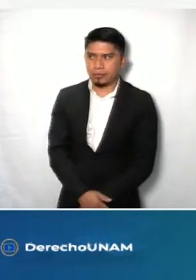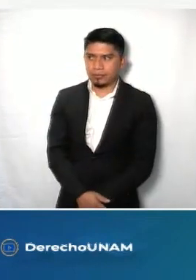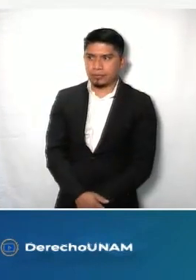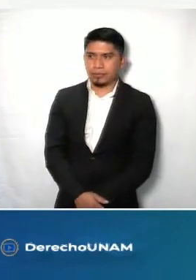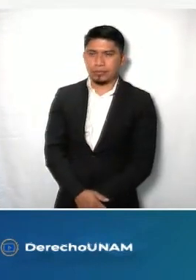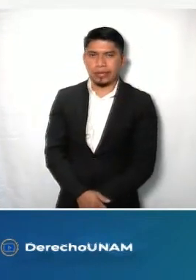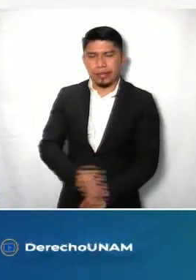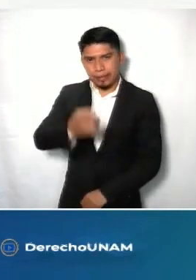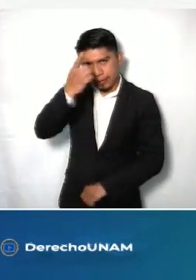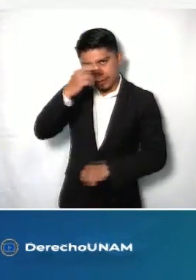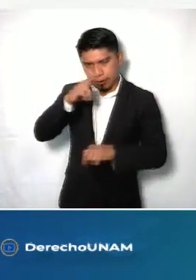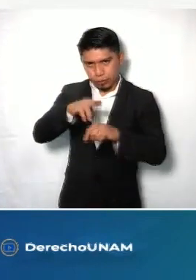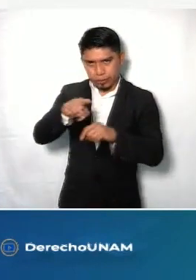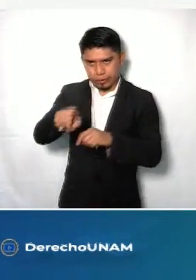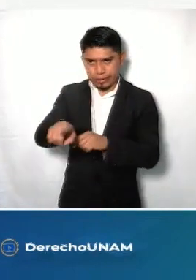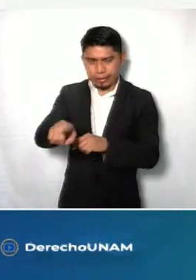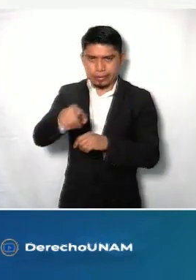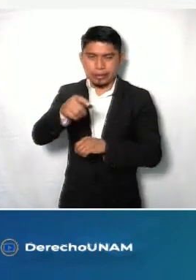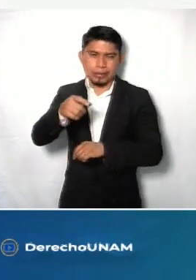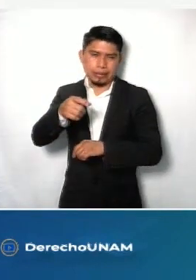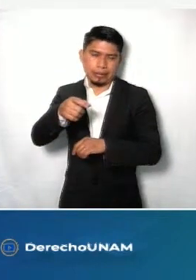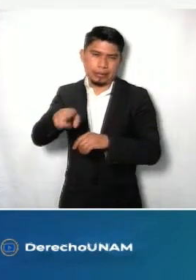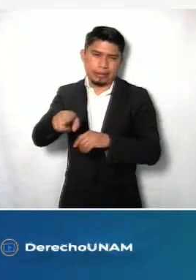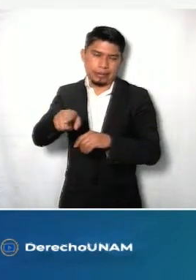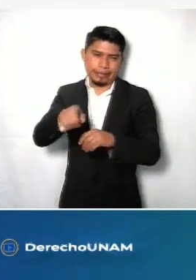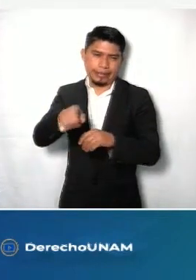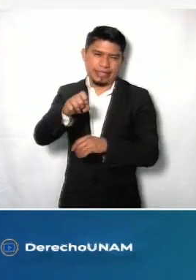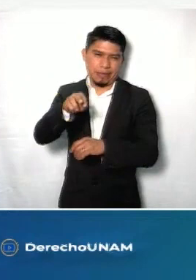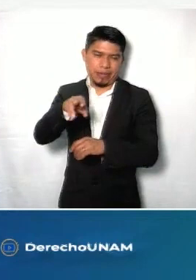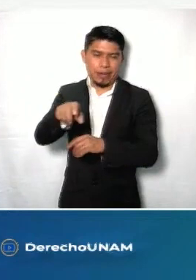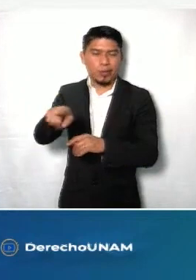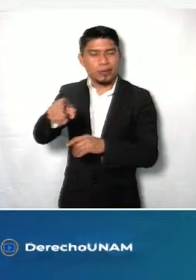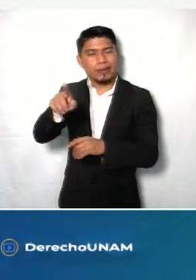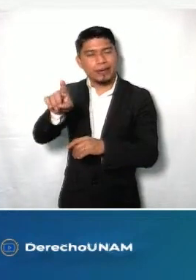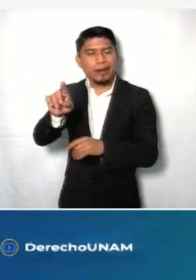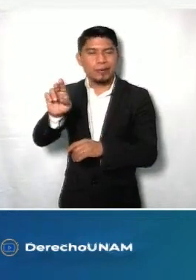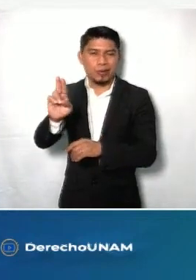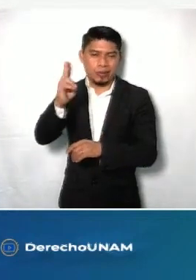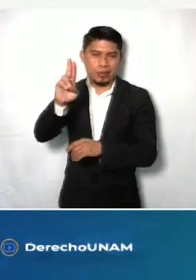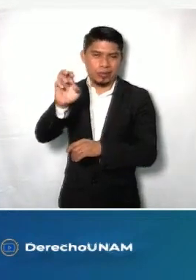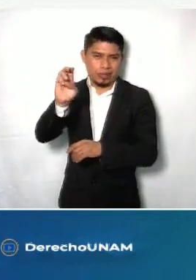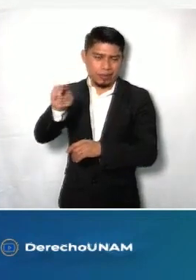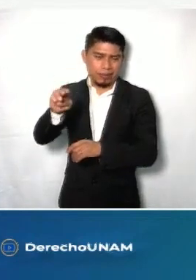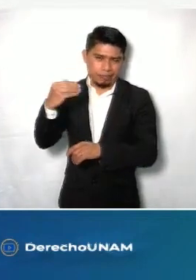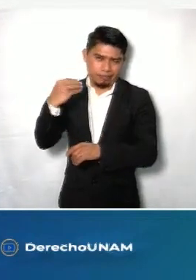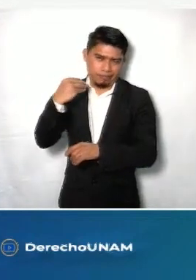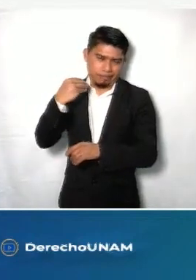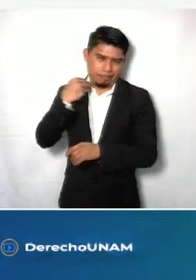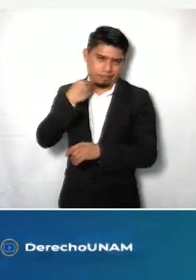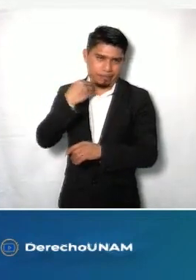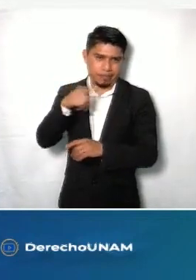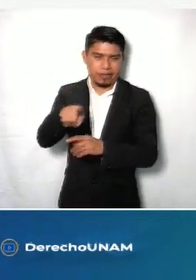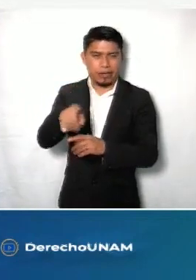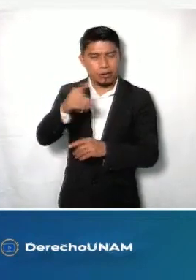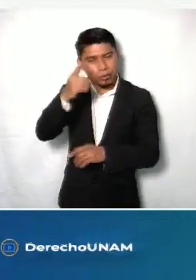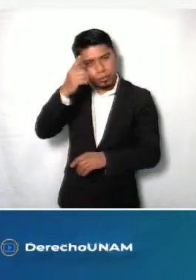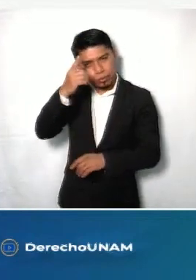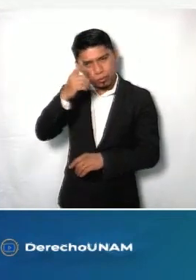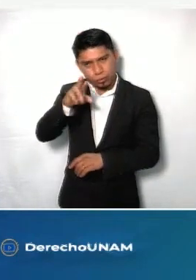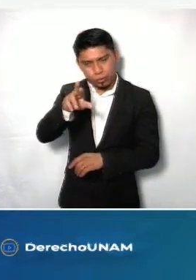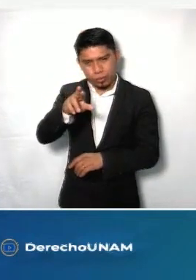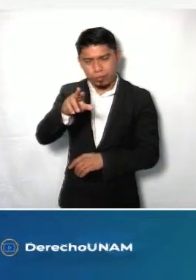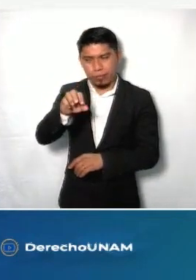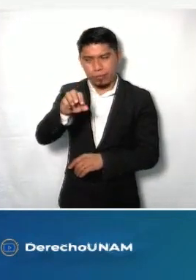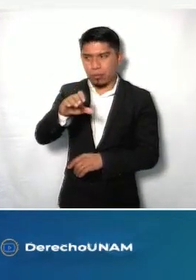El Director del Seminario de Derecho Administrativo de la Facultad de Derecho de la Universidad Nacional Autónoma de México, el Dr. Marco Antonio